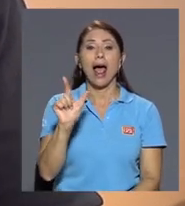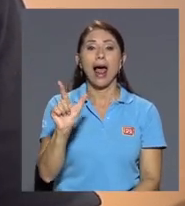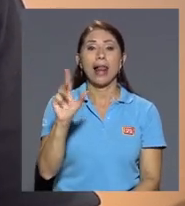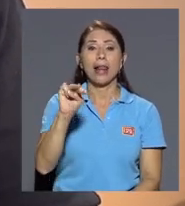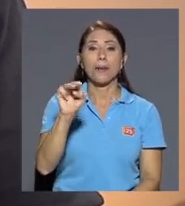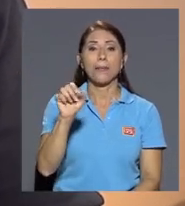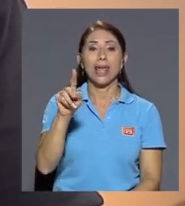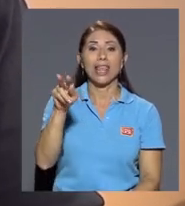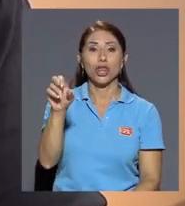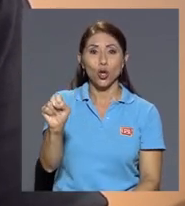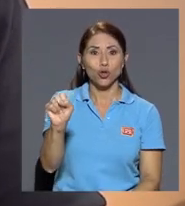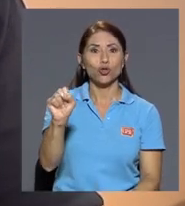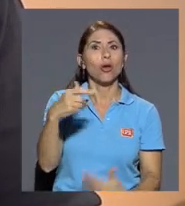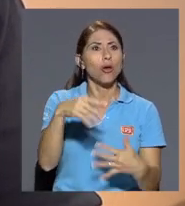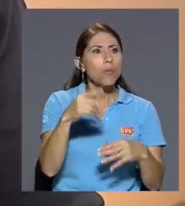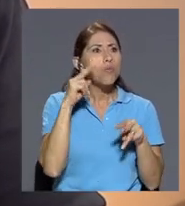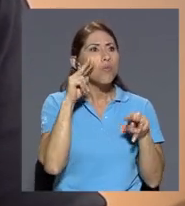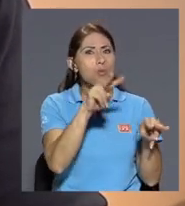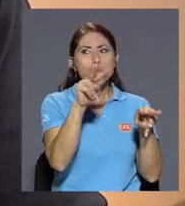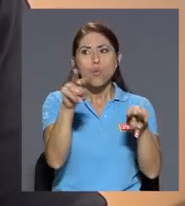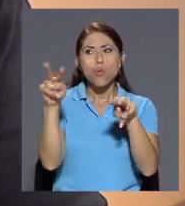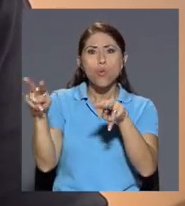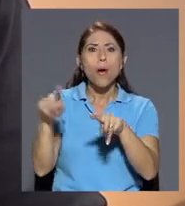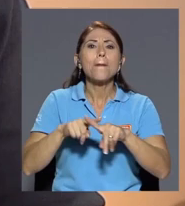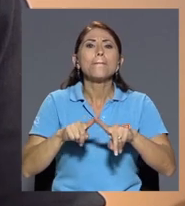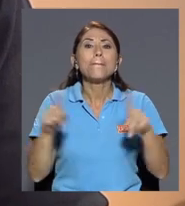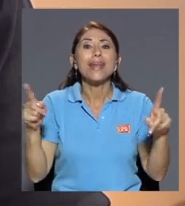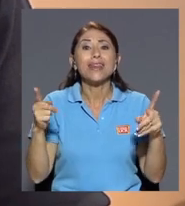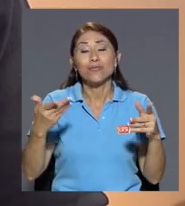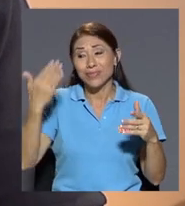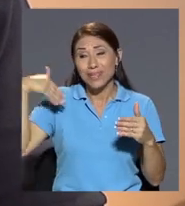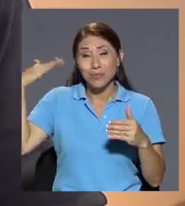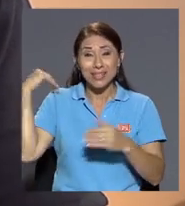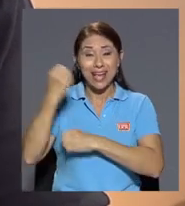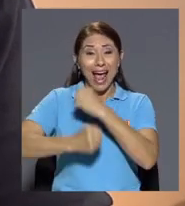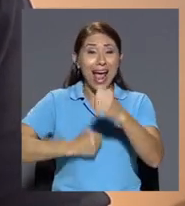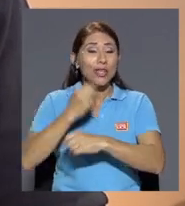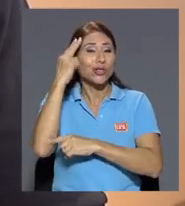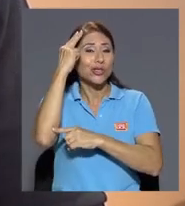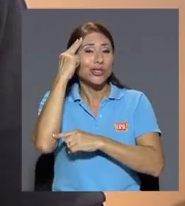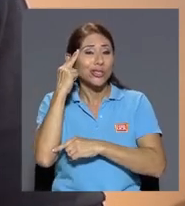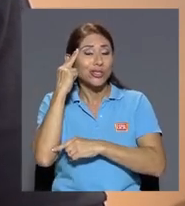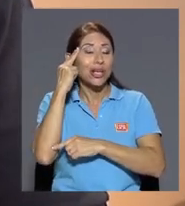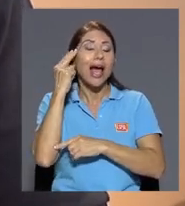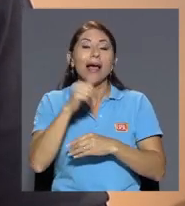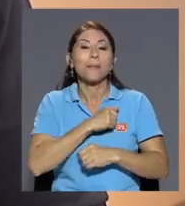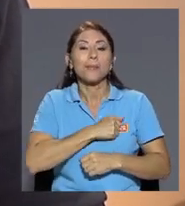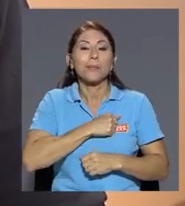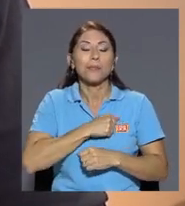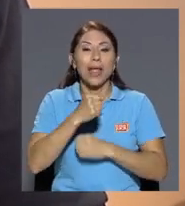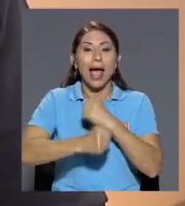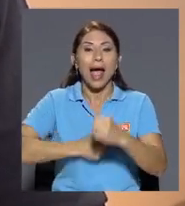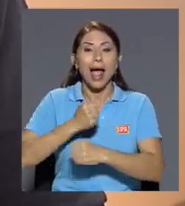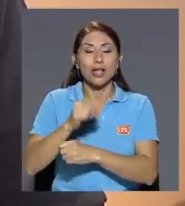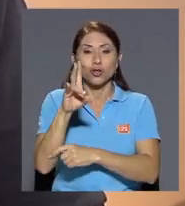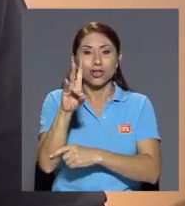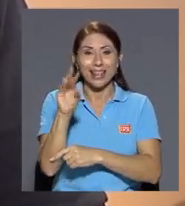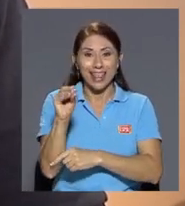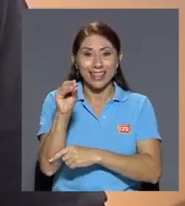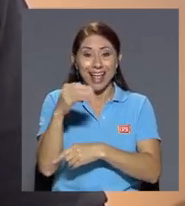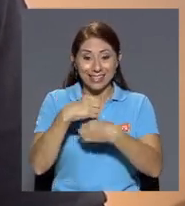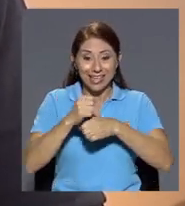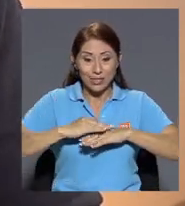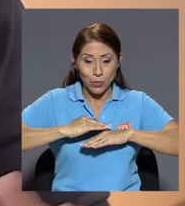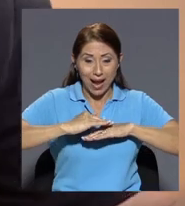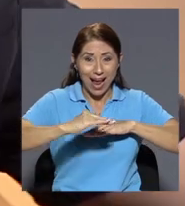los años 70 con el progreso y el afactado de las calles hay algo particular con las calles de Orotina las calles de Orotina las del centro